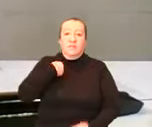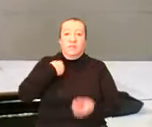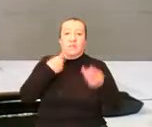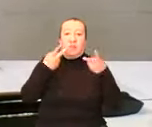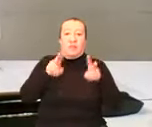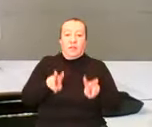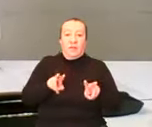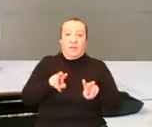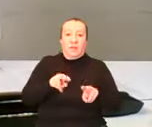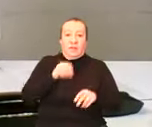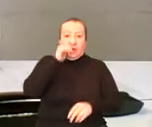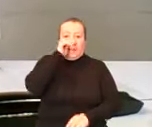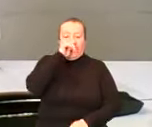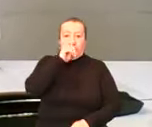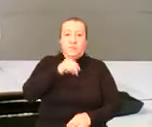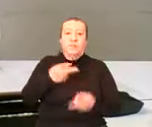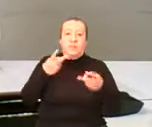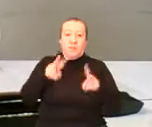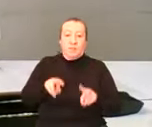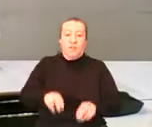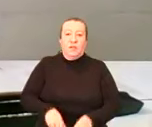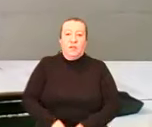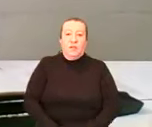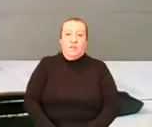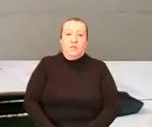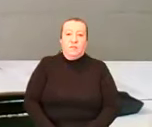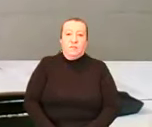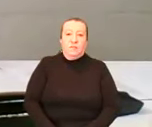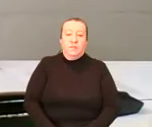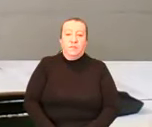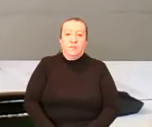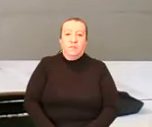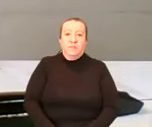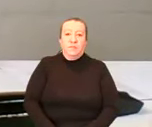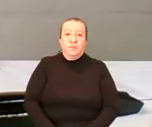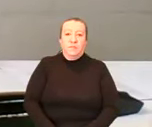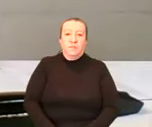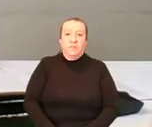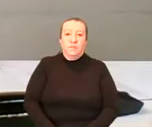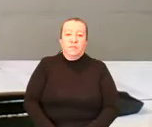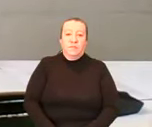ni legítimo al BI, ni el Banco, ni las Naciones Unidas. Me conozco en memoria esa burocracia internacional.